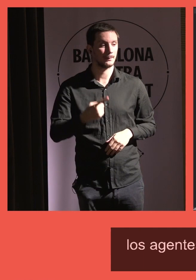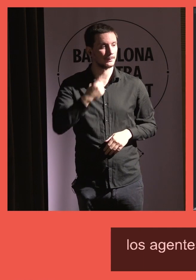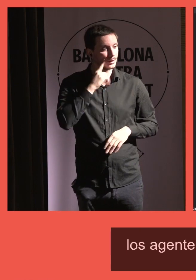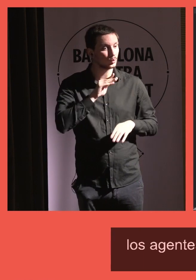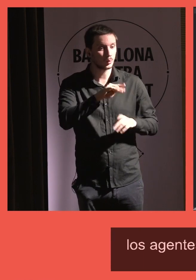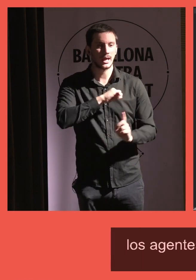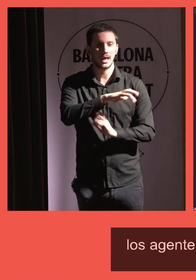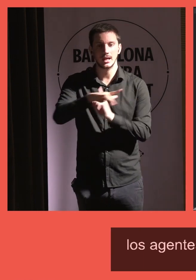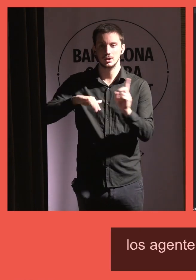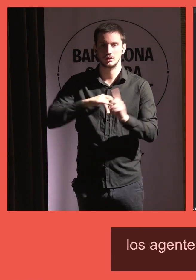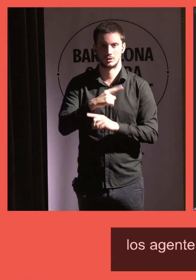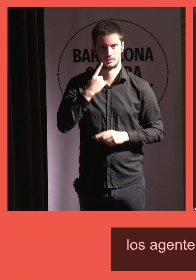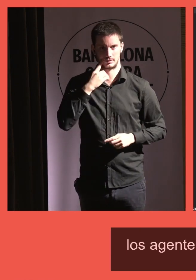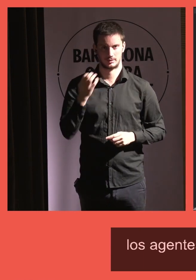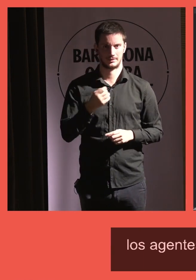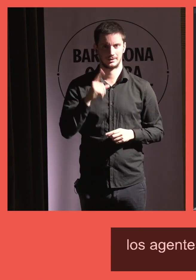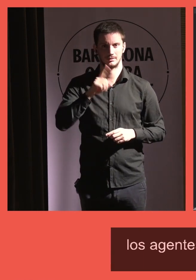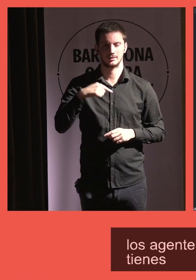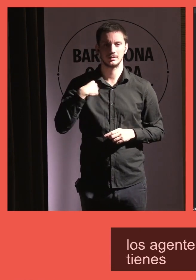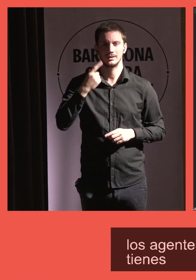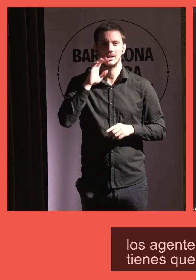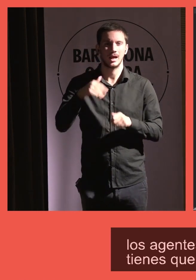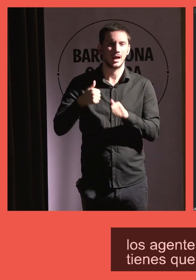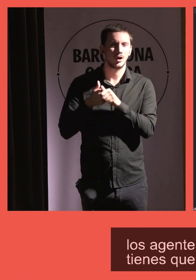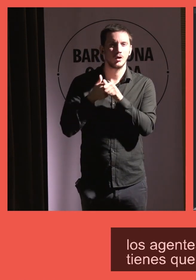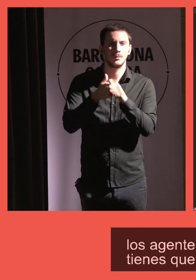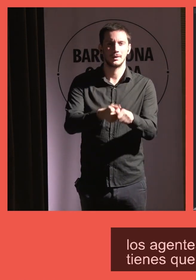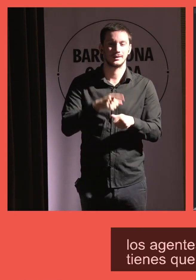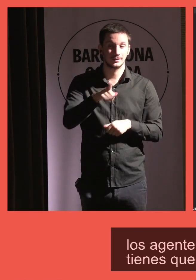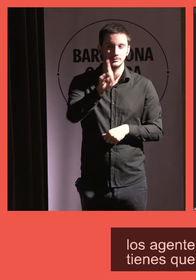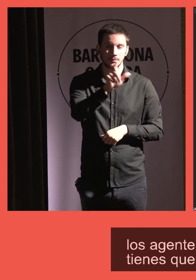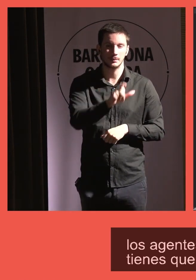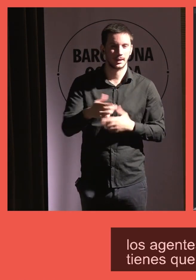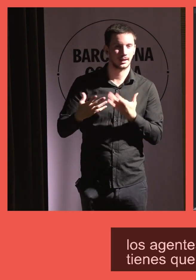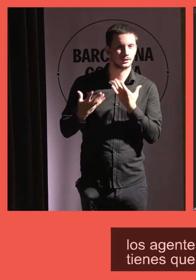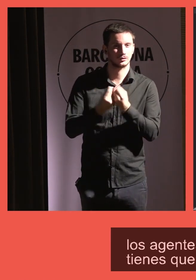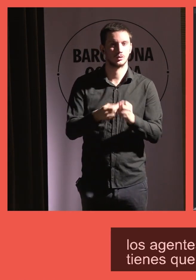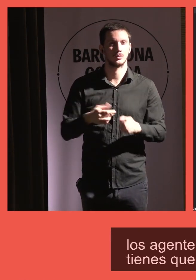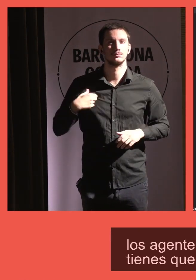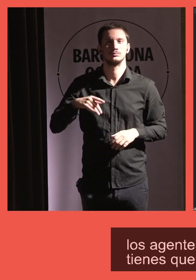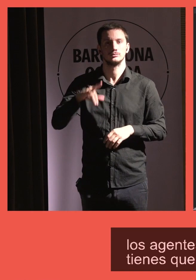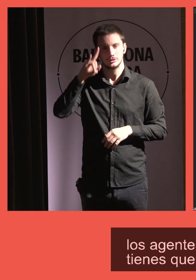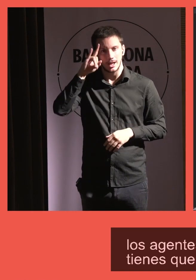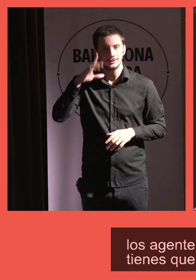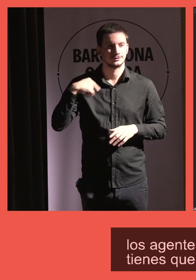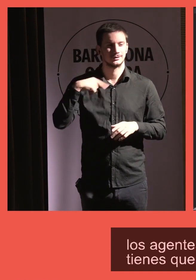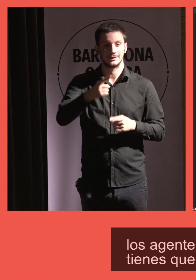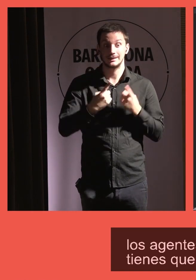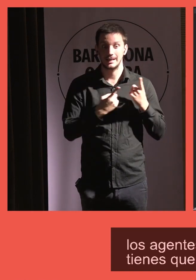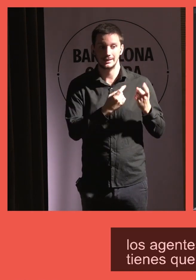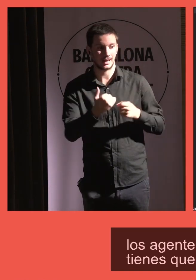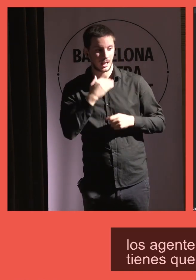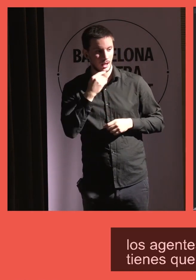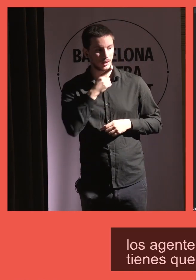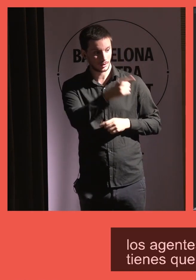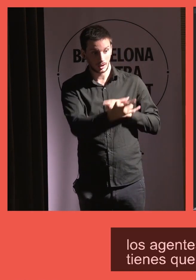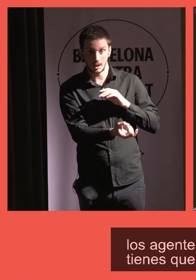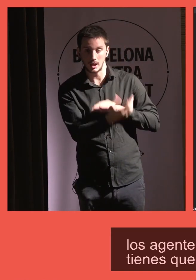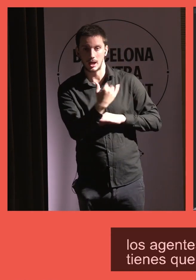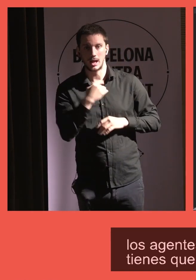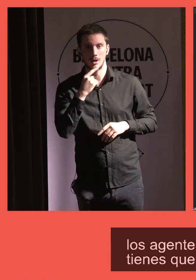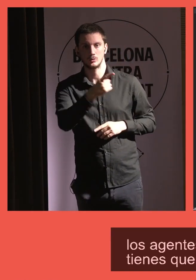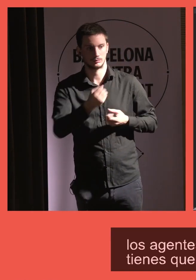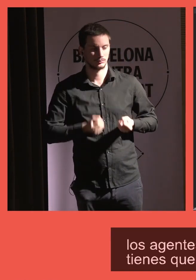tu alrededor, tienes que detectar y tienes que acompañar a estas personas por si necesitan que tú reacciones por ellos, pero sobre todo